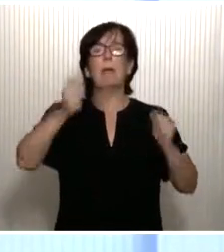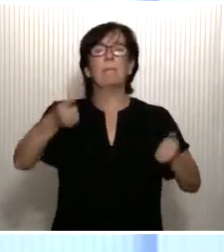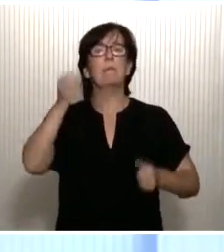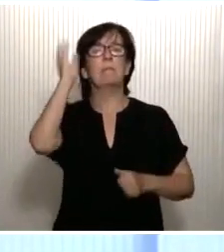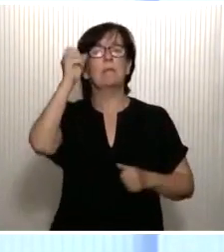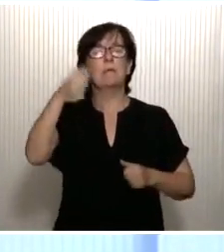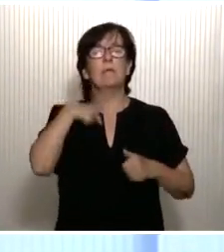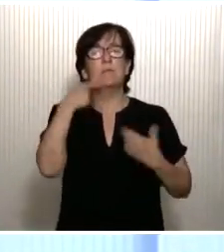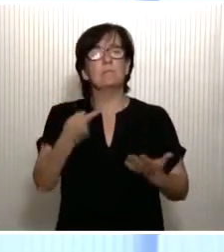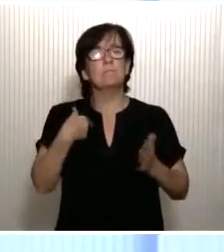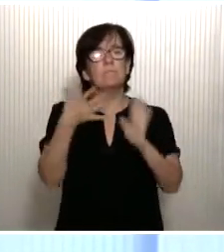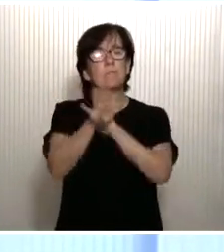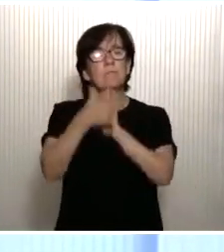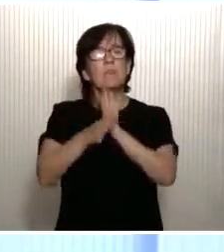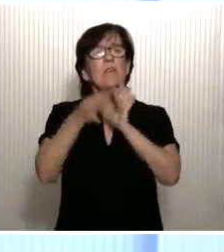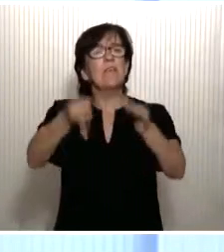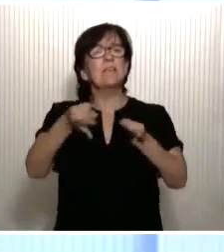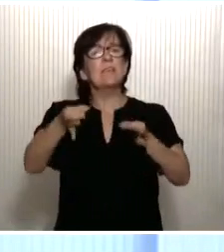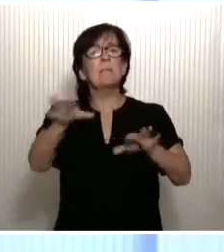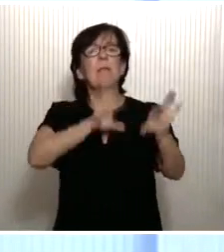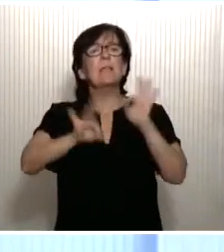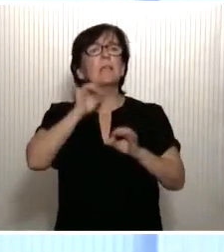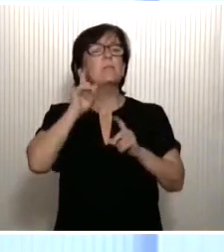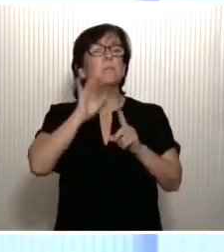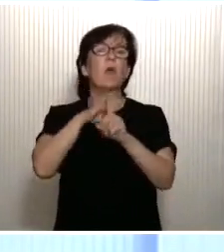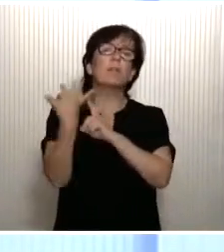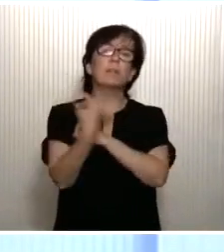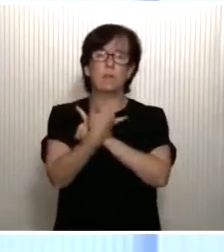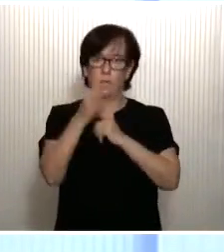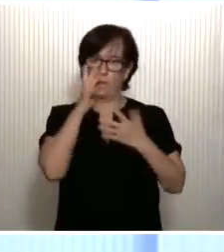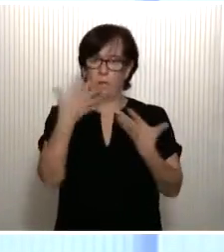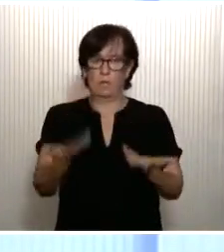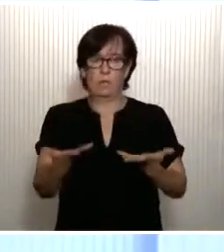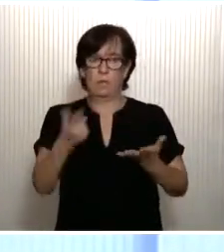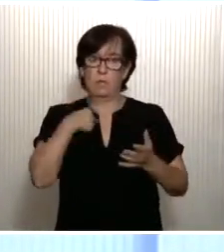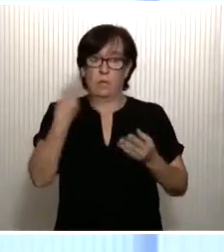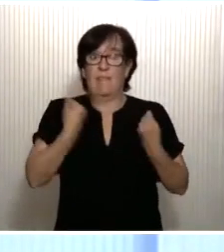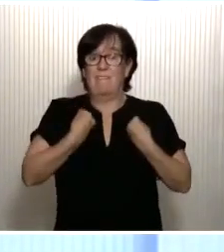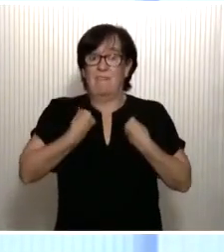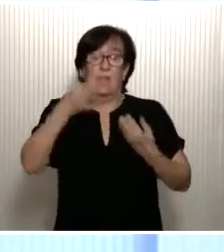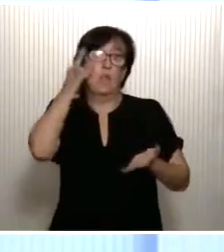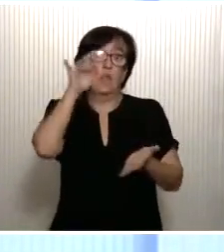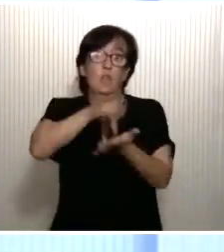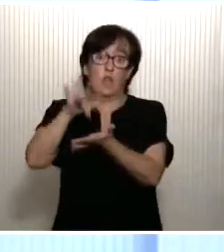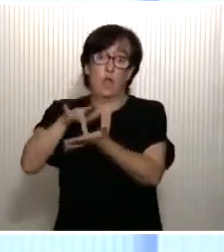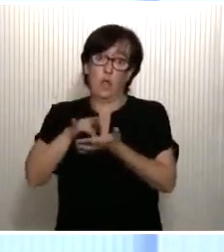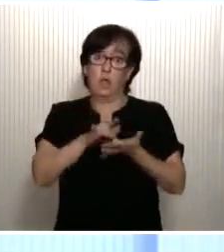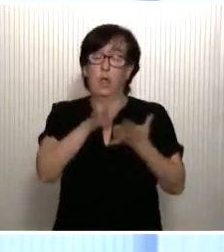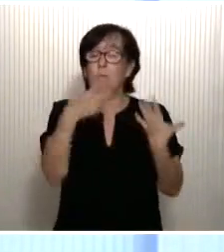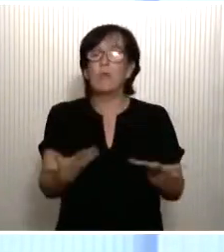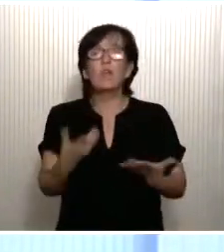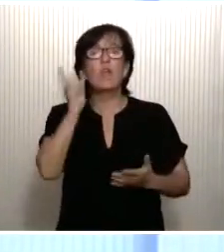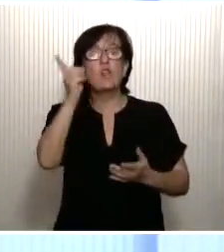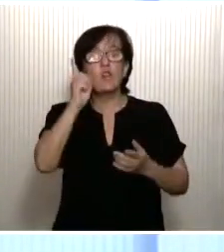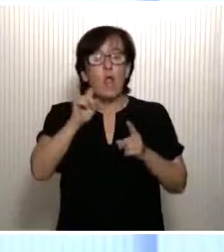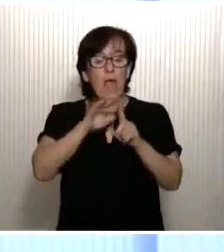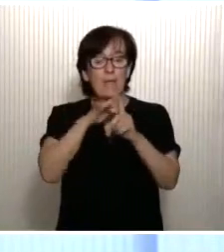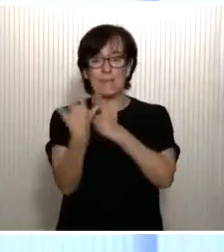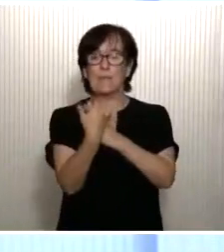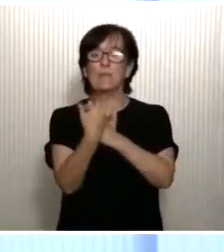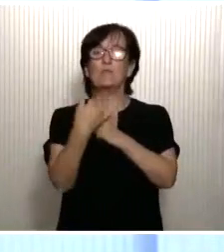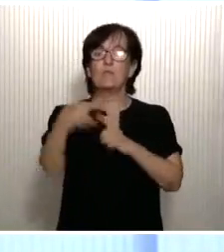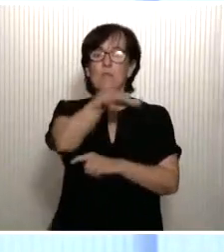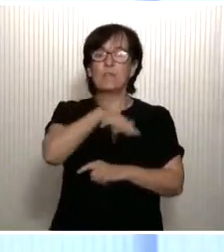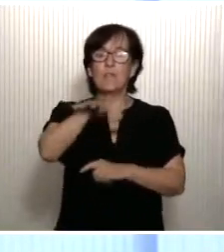afirmando que no siempre elegimos las circunstancias en las que hemos de vivir, sino que son las circunstancias